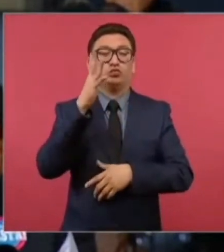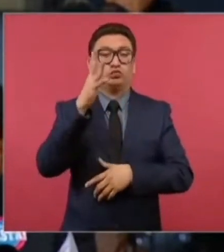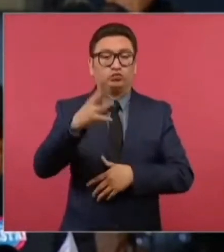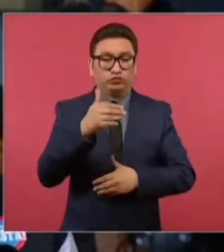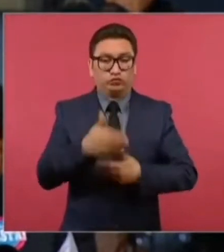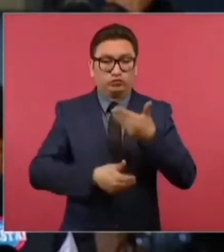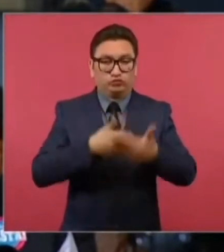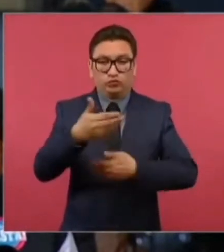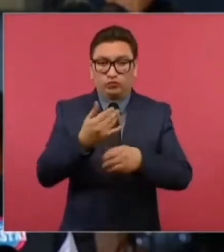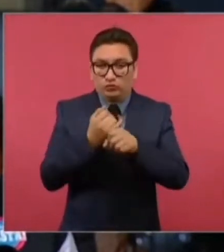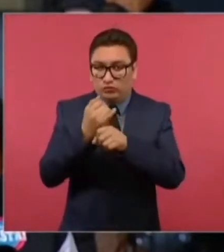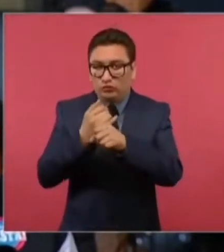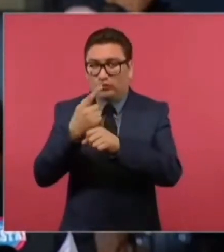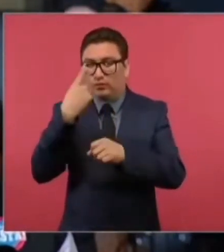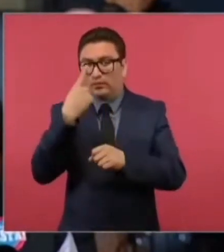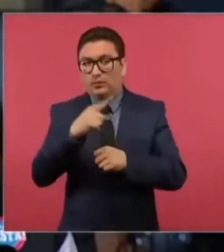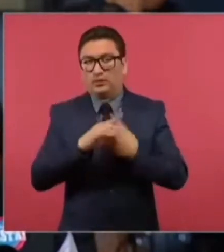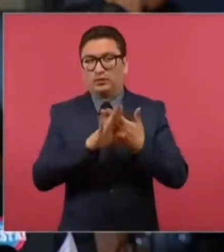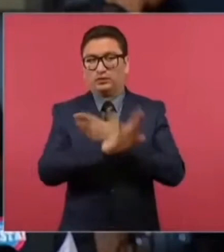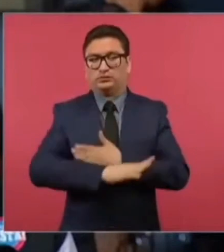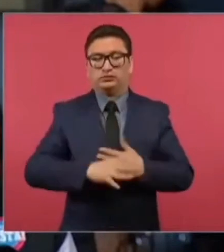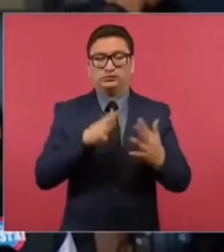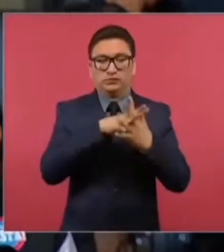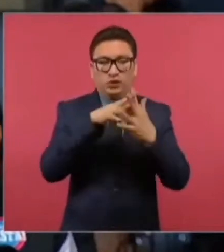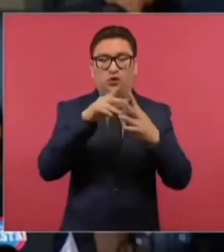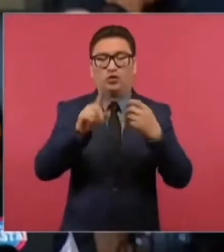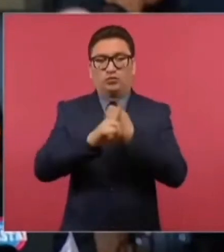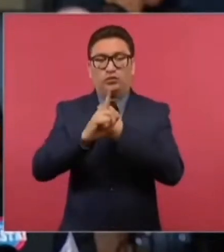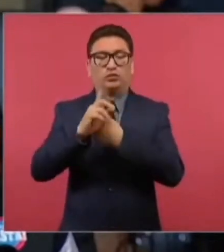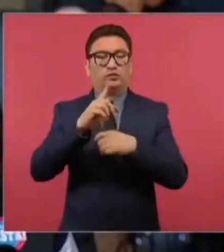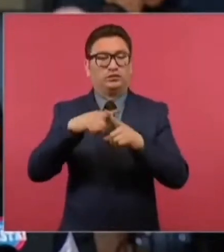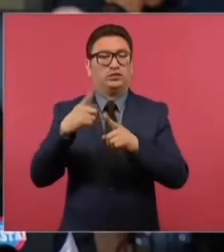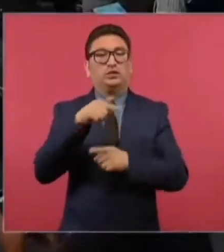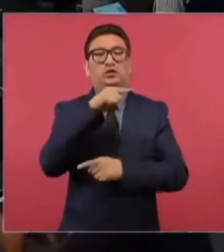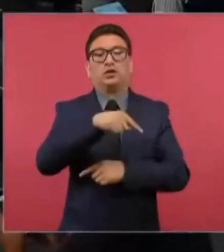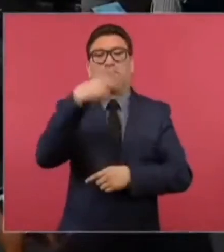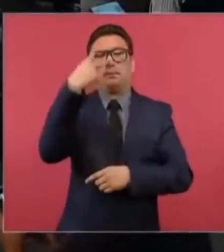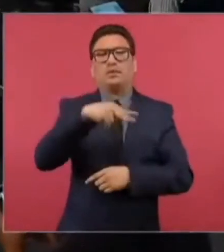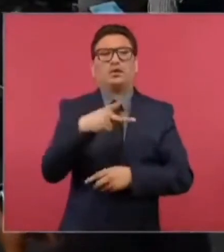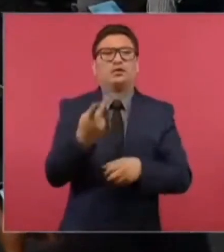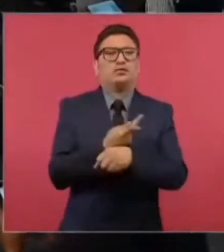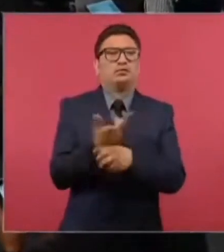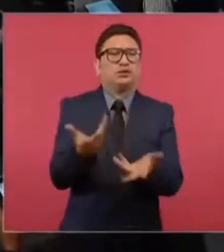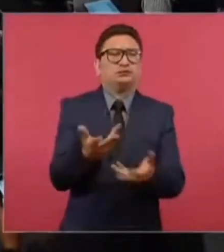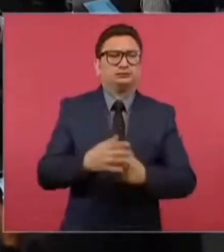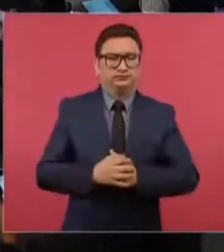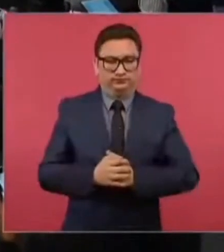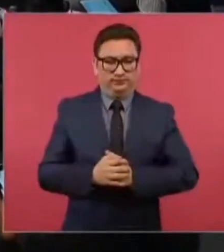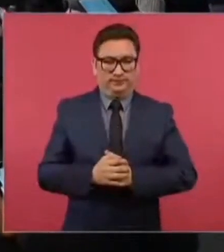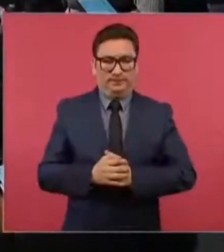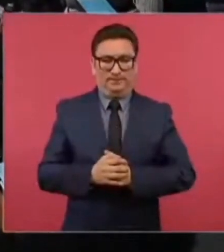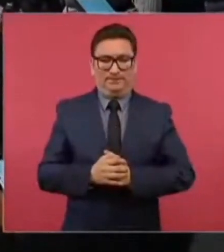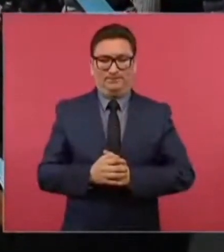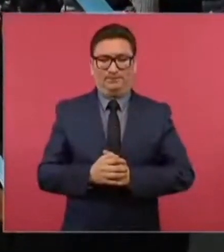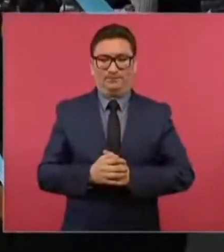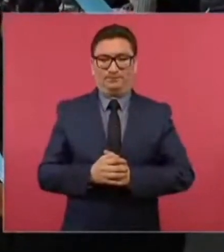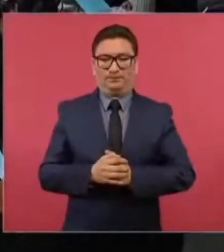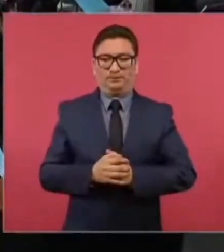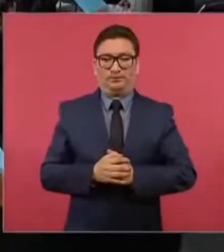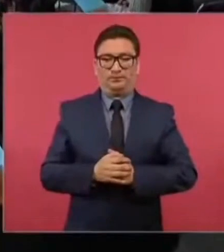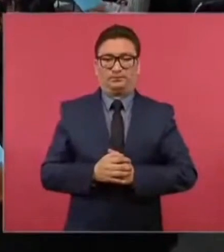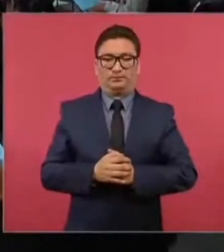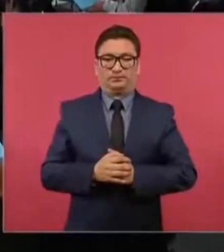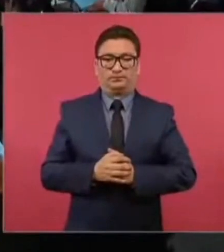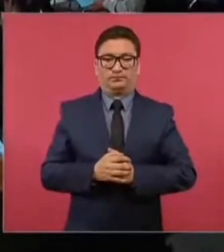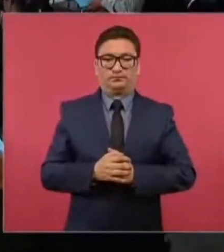regulación de conflicto. ¿Y qué posición va a tener? Bueno, si hay